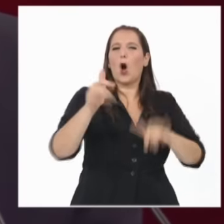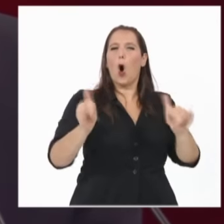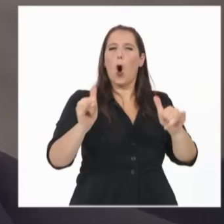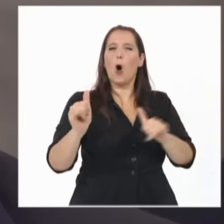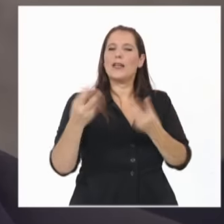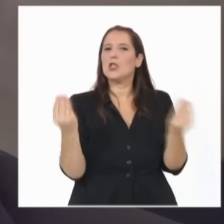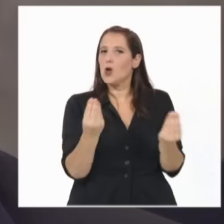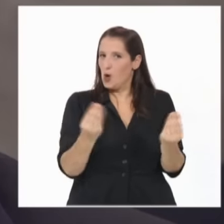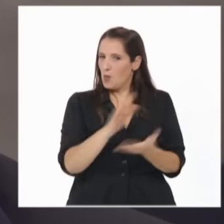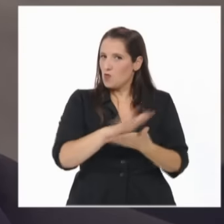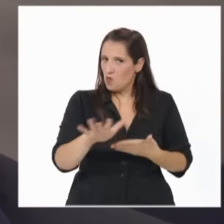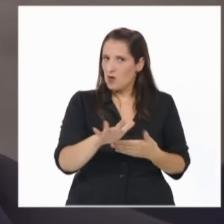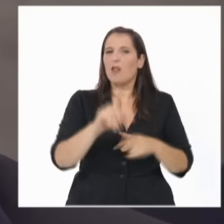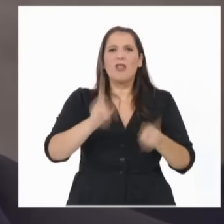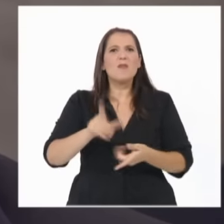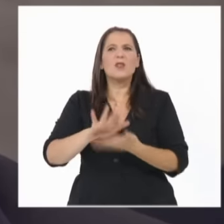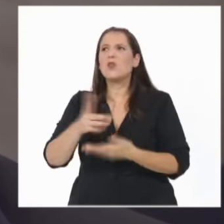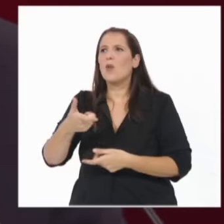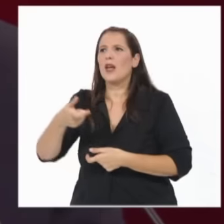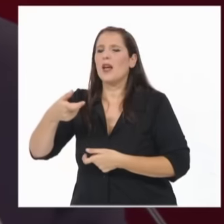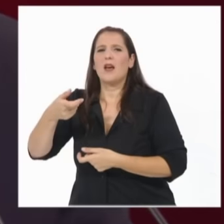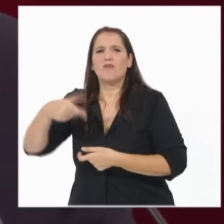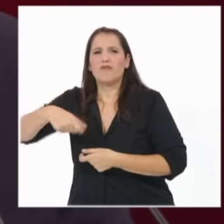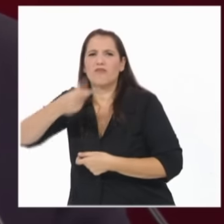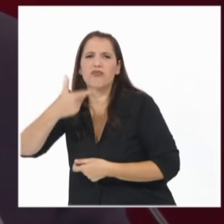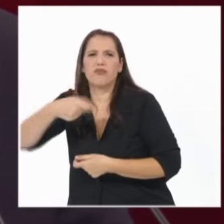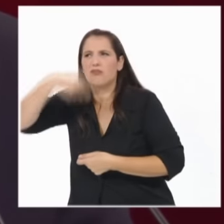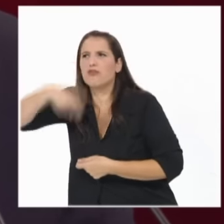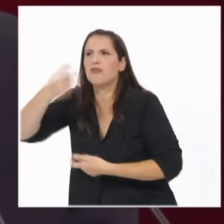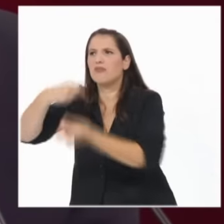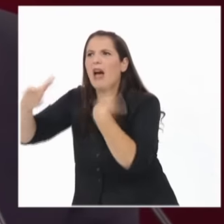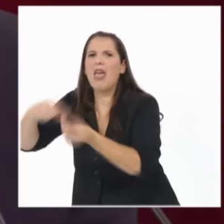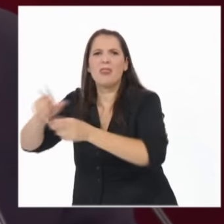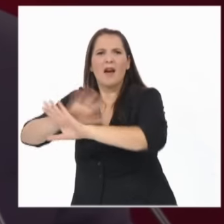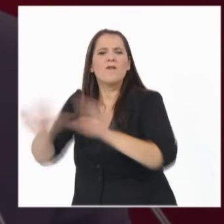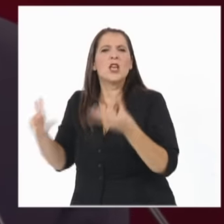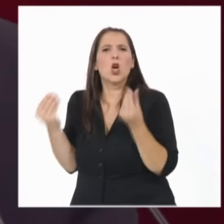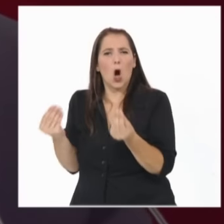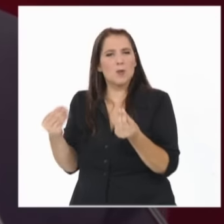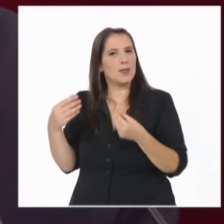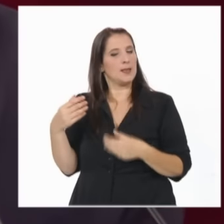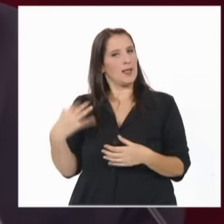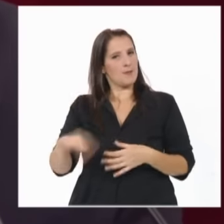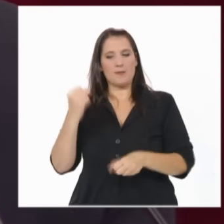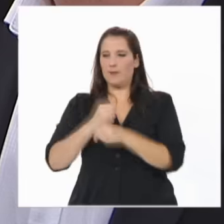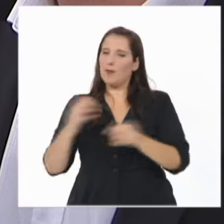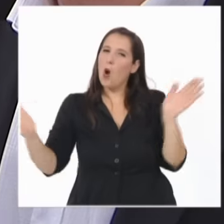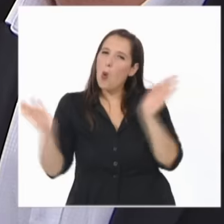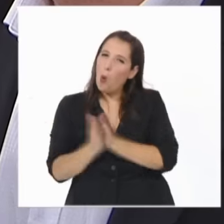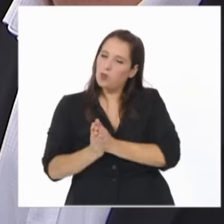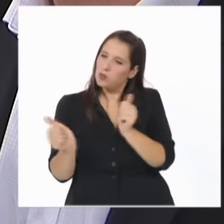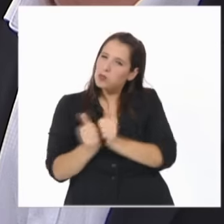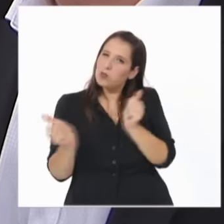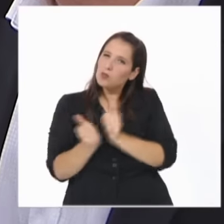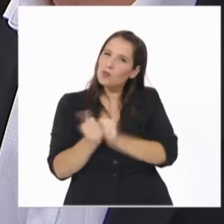Para combatir el narcotráfico, tenemos que trabajar todos juntos. En agosto invitamos a gobernadores,